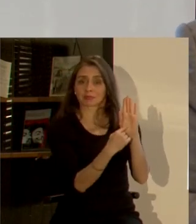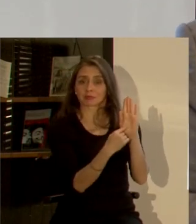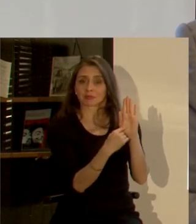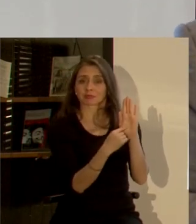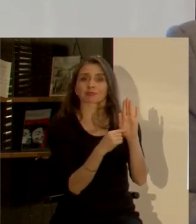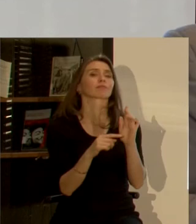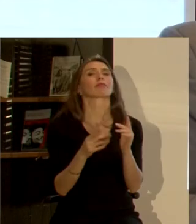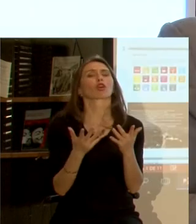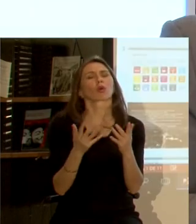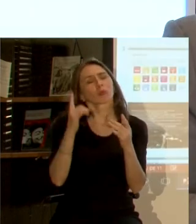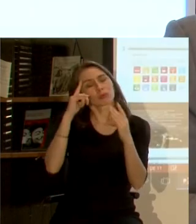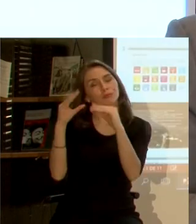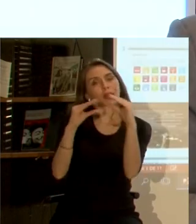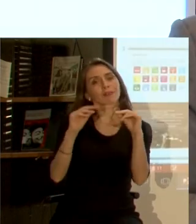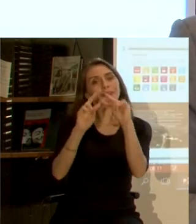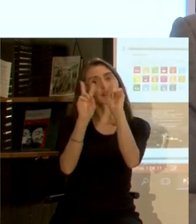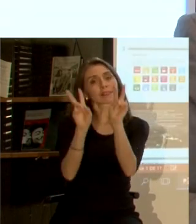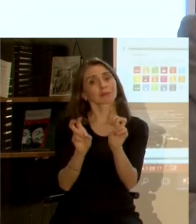la problemática